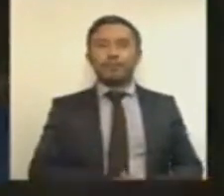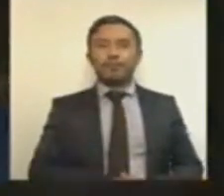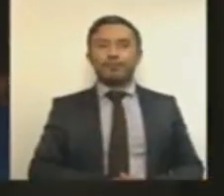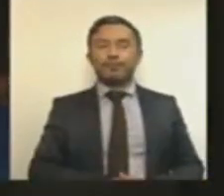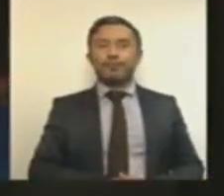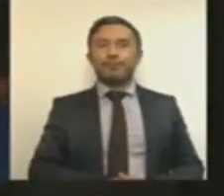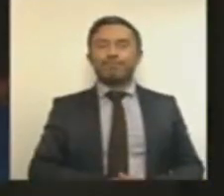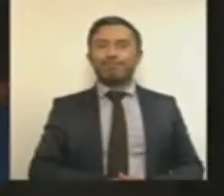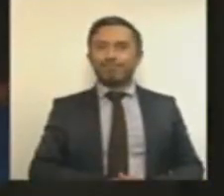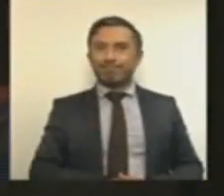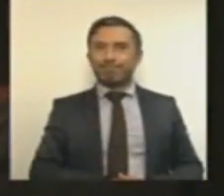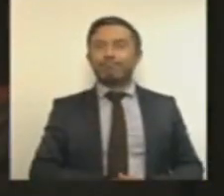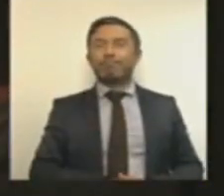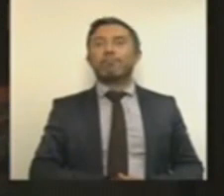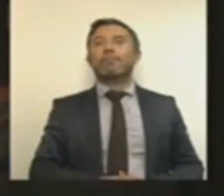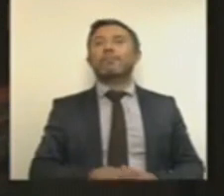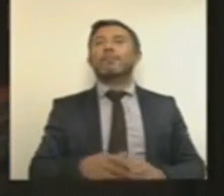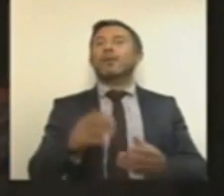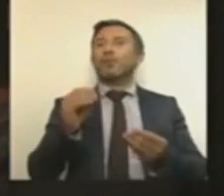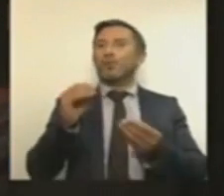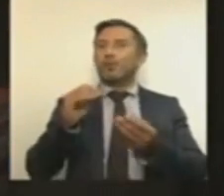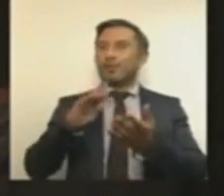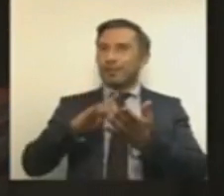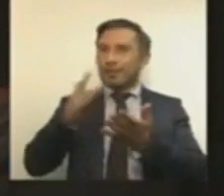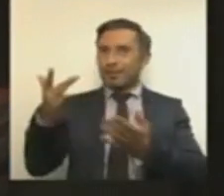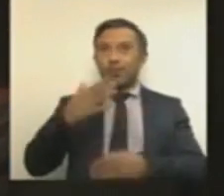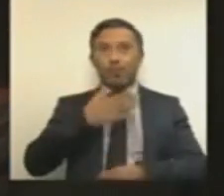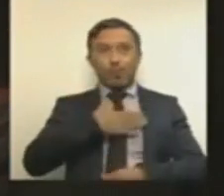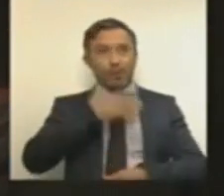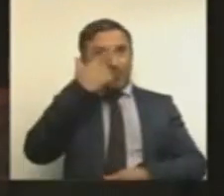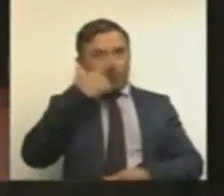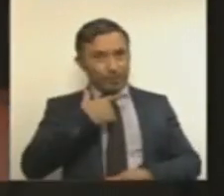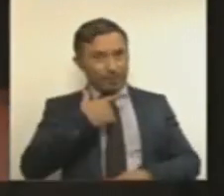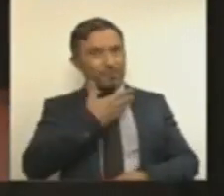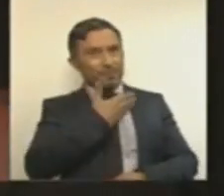Muchas gracias, buenas noches, presidenta.